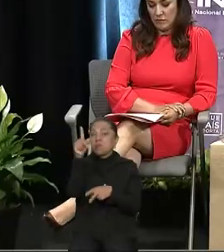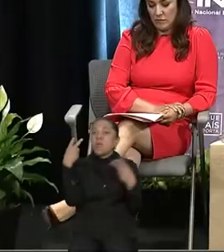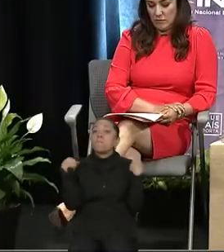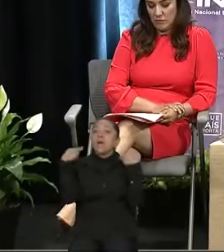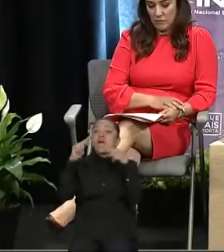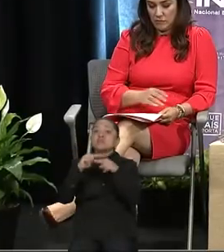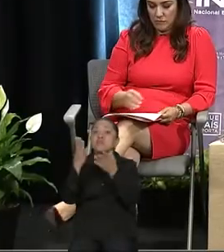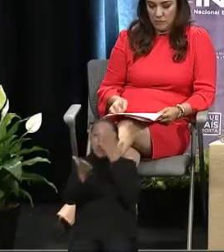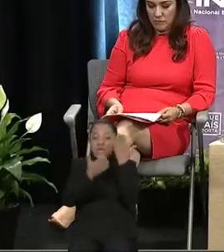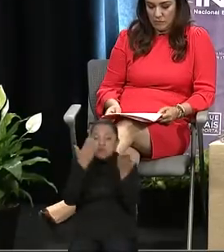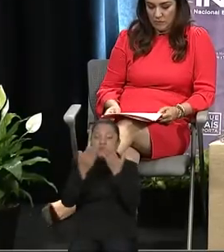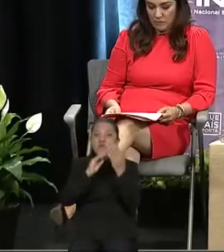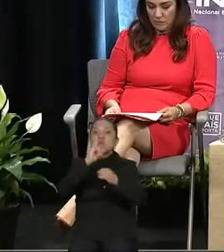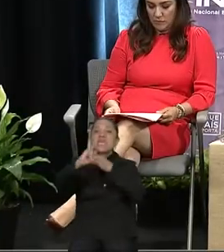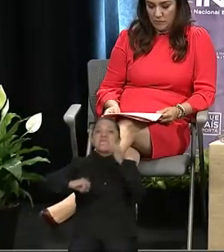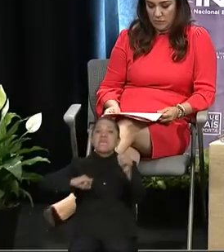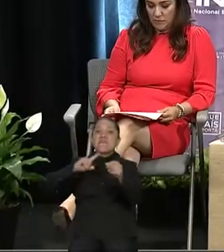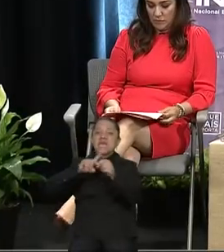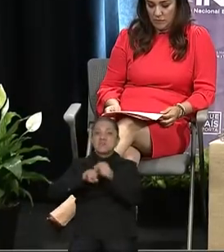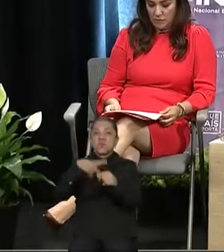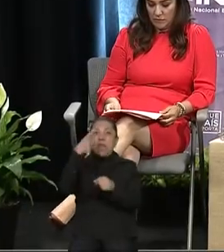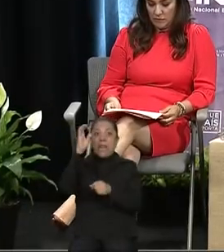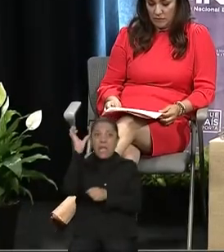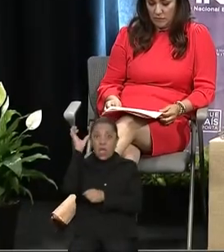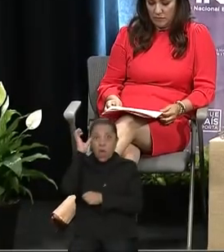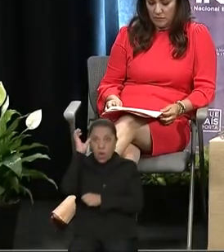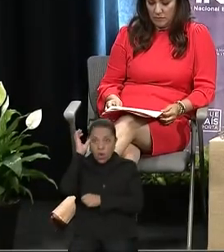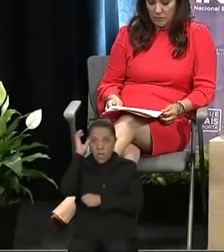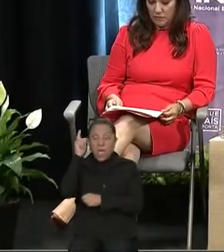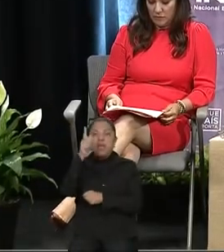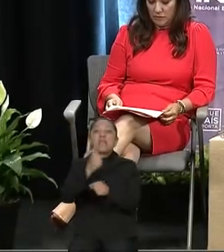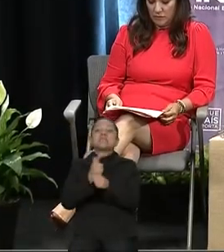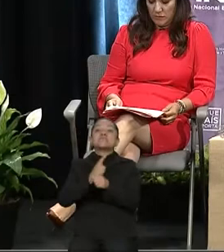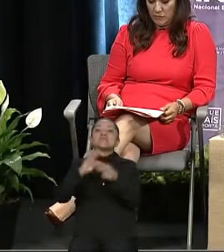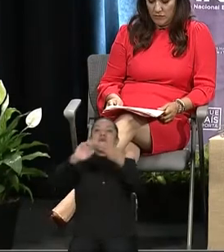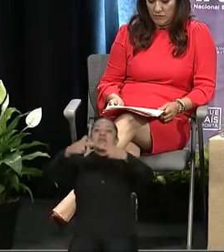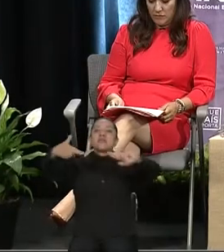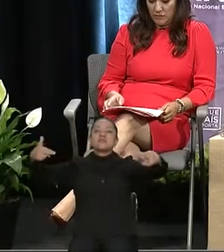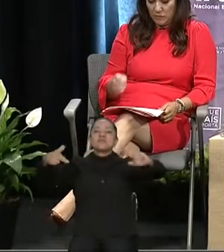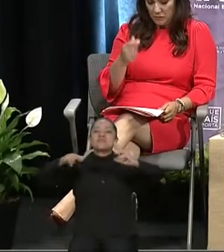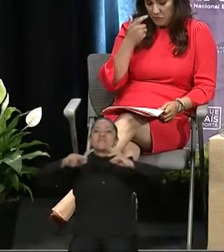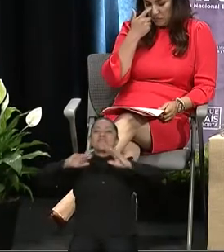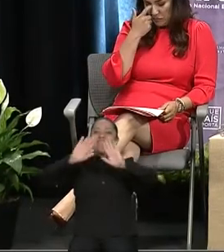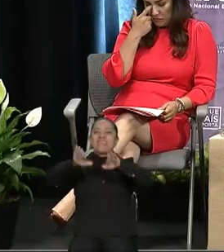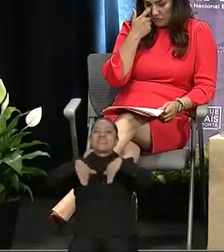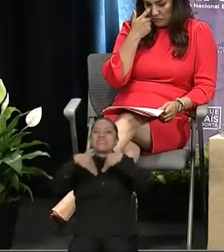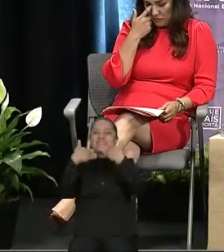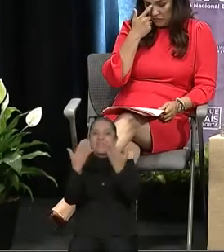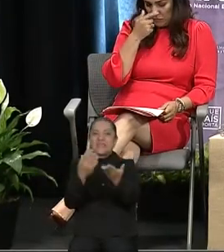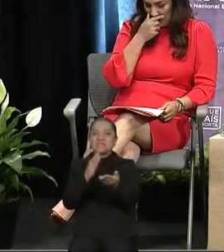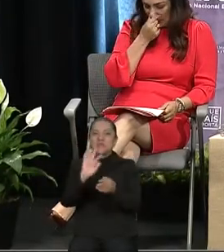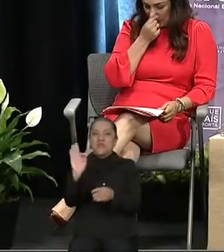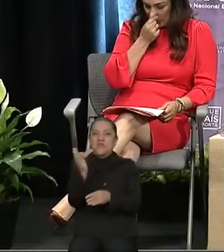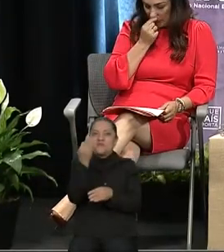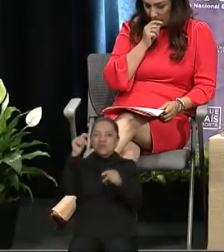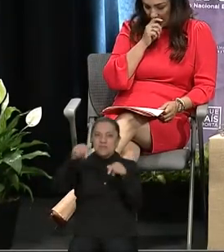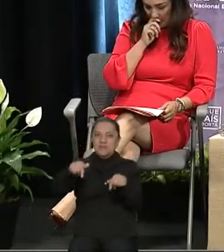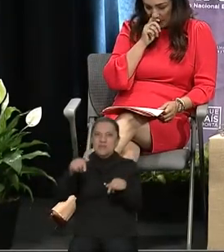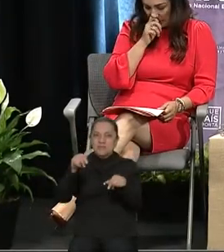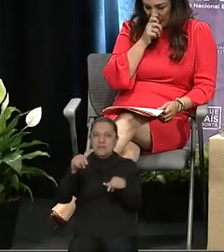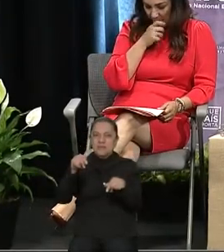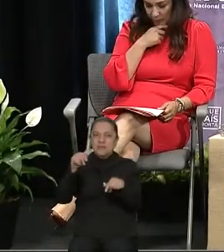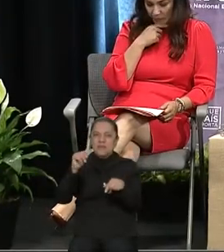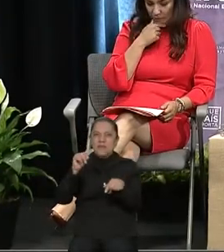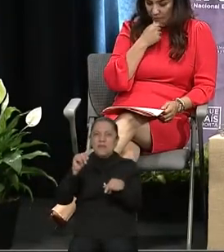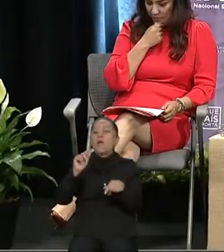Universidad Yonsei, Corea y licenciado en Relaciones Internacionales de la Facultad de Ciencias Políticas y Sociales por la UNAM.